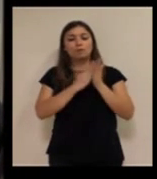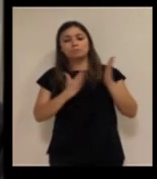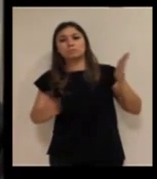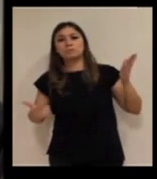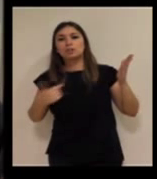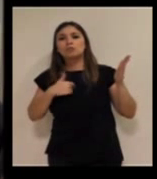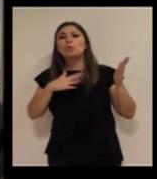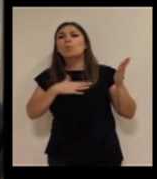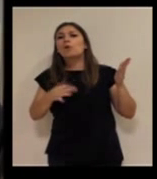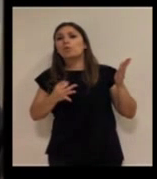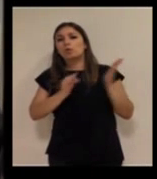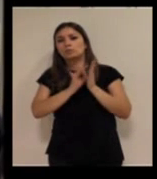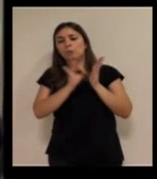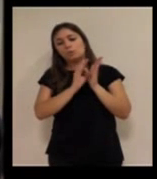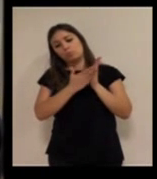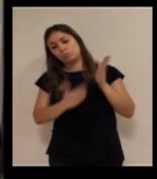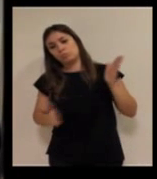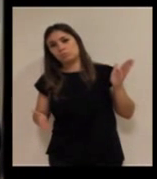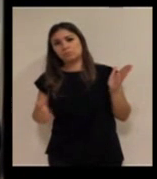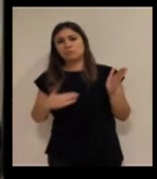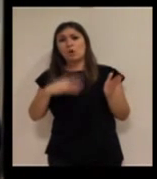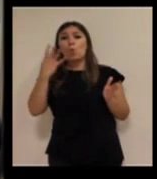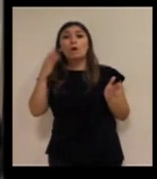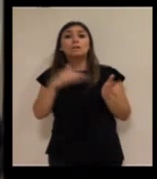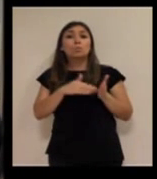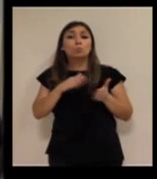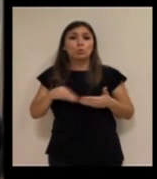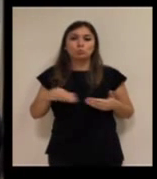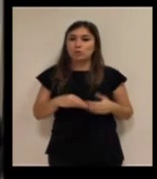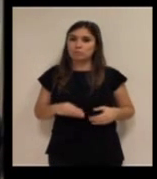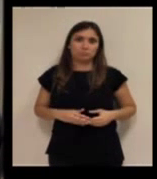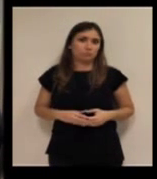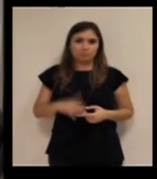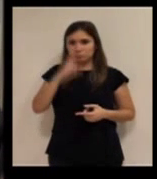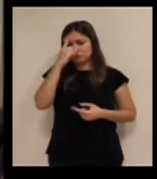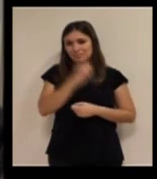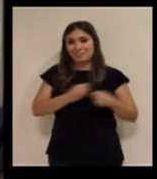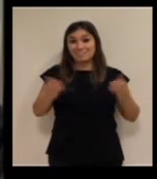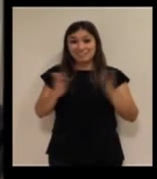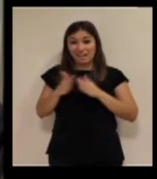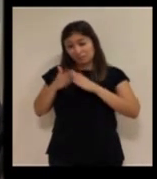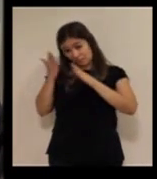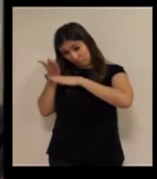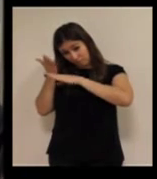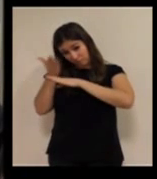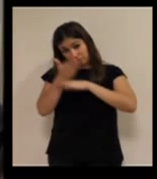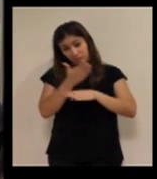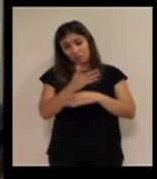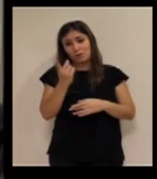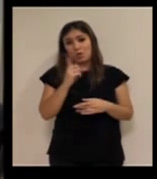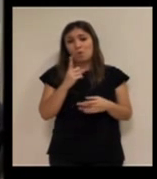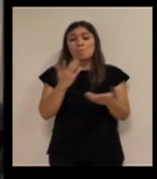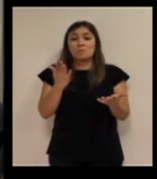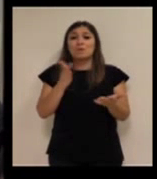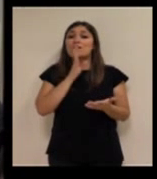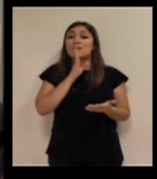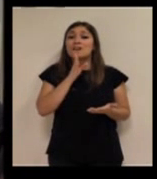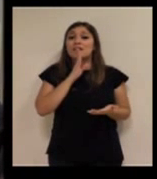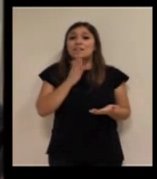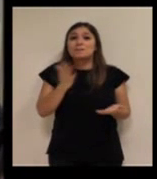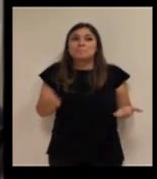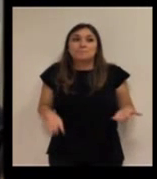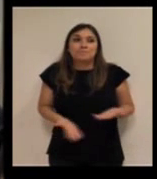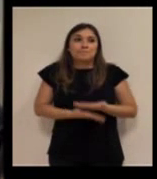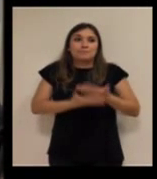presenta su catálogo a los usuarios. No hablamos de 40 mil usuarios lo cual es casi inconcebible ir casa por casa. Pero cuando estás en